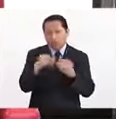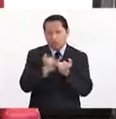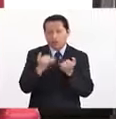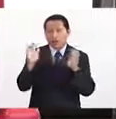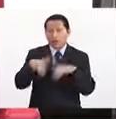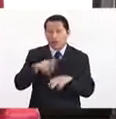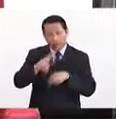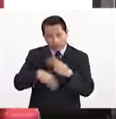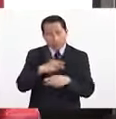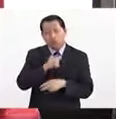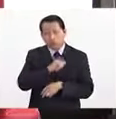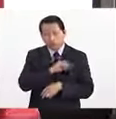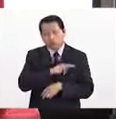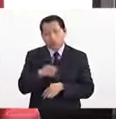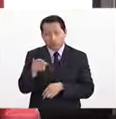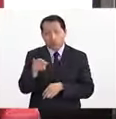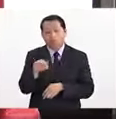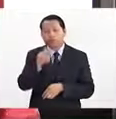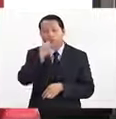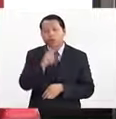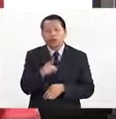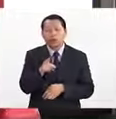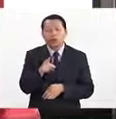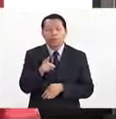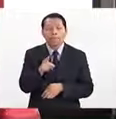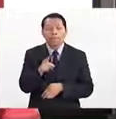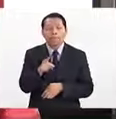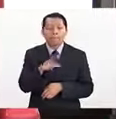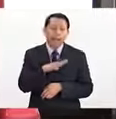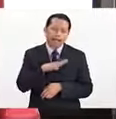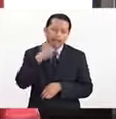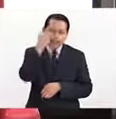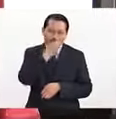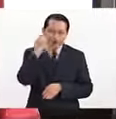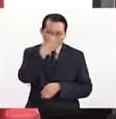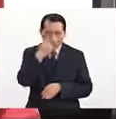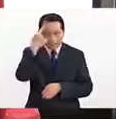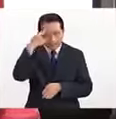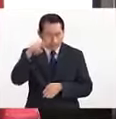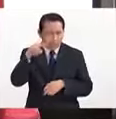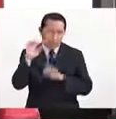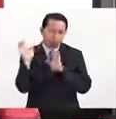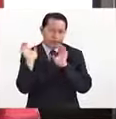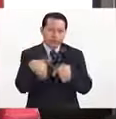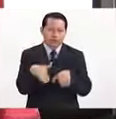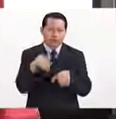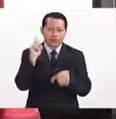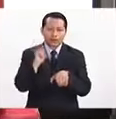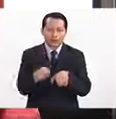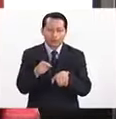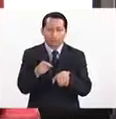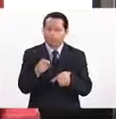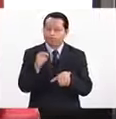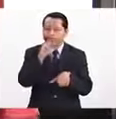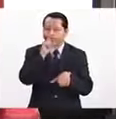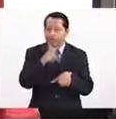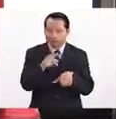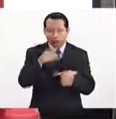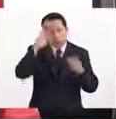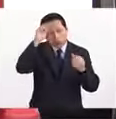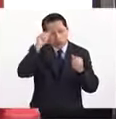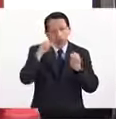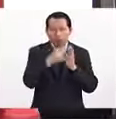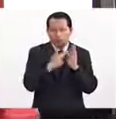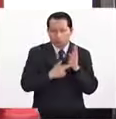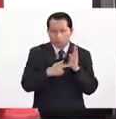vamos a estar y desde luego hay un examen de admisión, que es una decisión de acuerdo a la